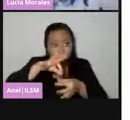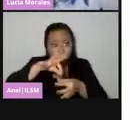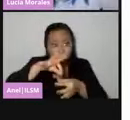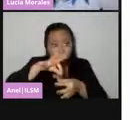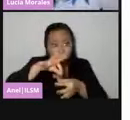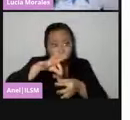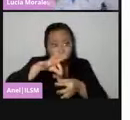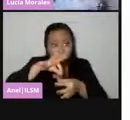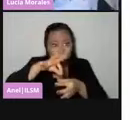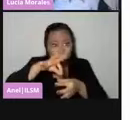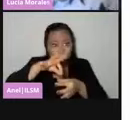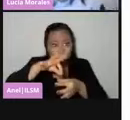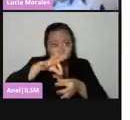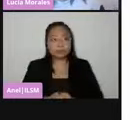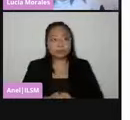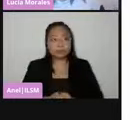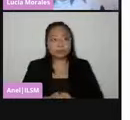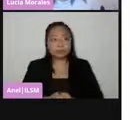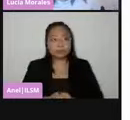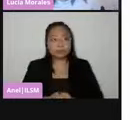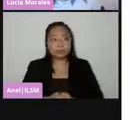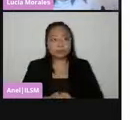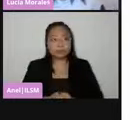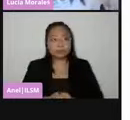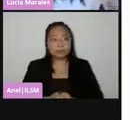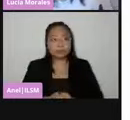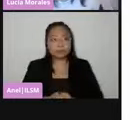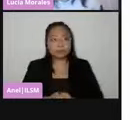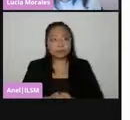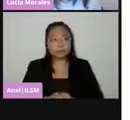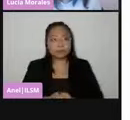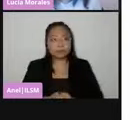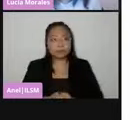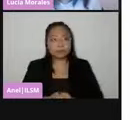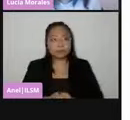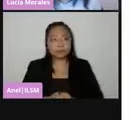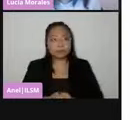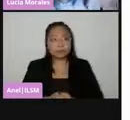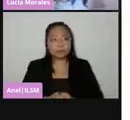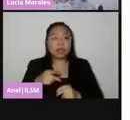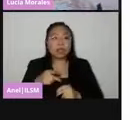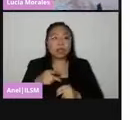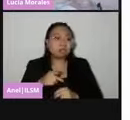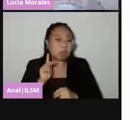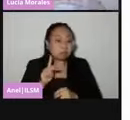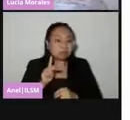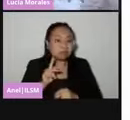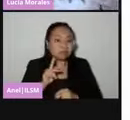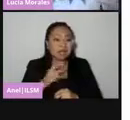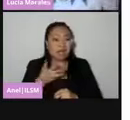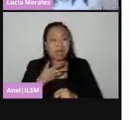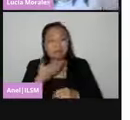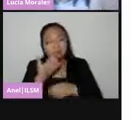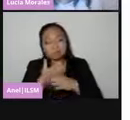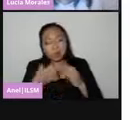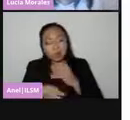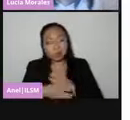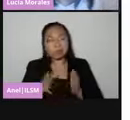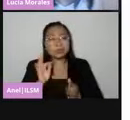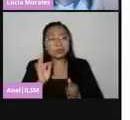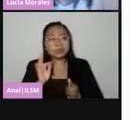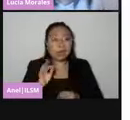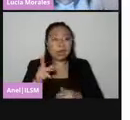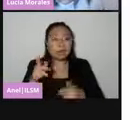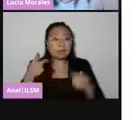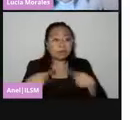Con base en esta visita que yo hago, pues pueden resultar muchísimas cosas. Puede resultar que una persona haya